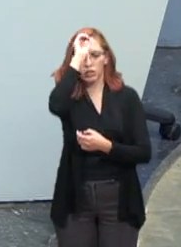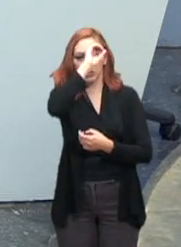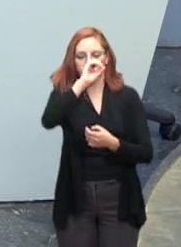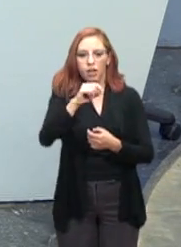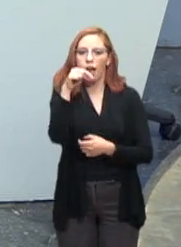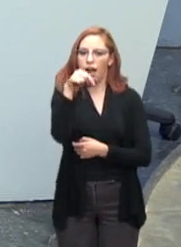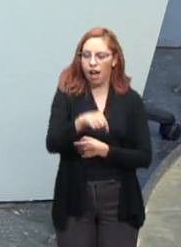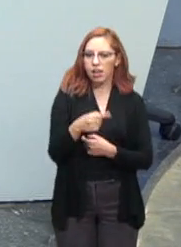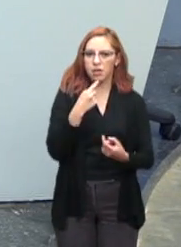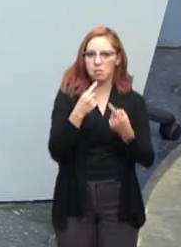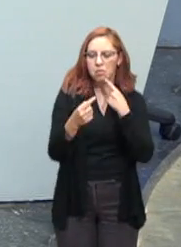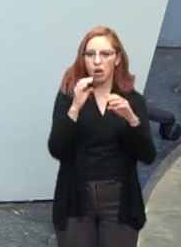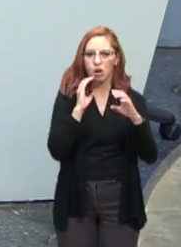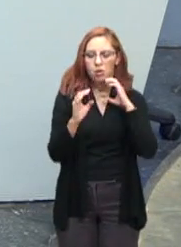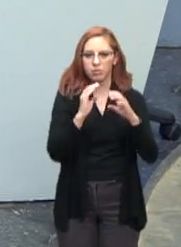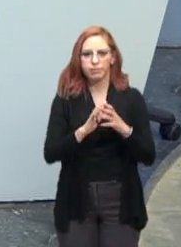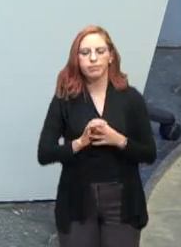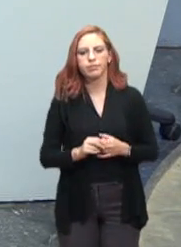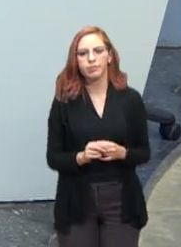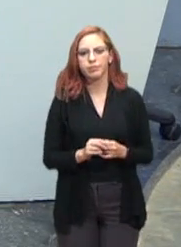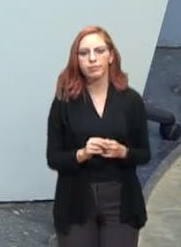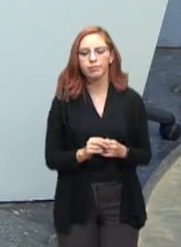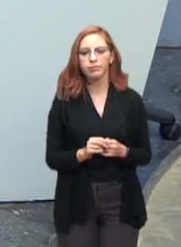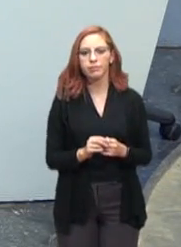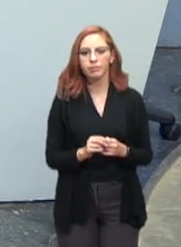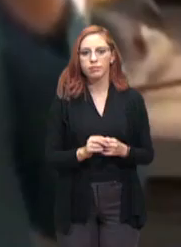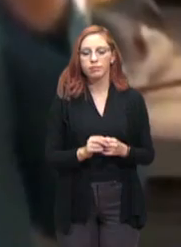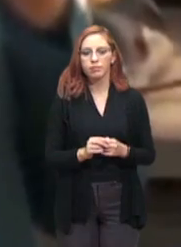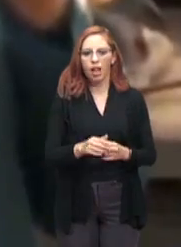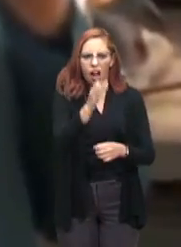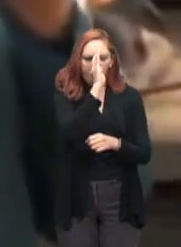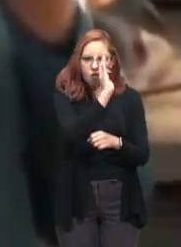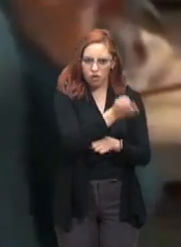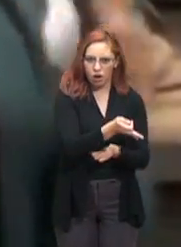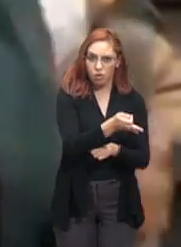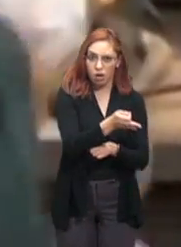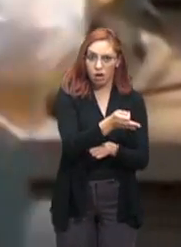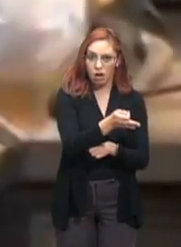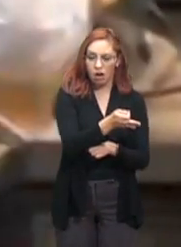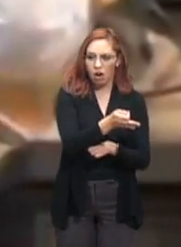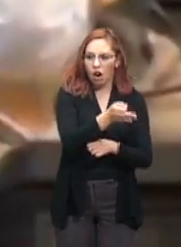vamos a compartir. Muy bien, vamos a verlo. A favor, cabrones.